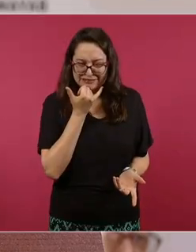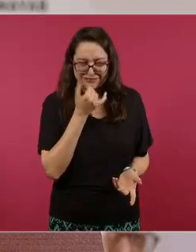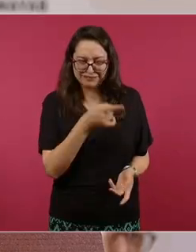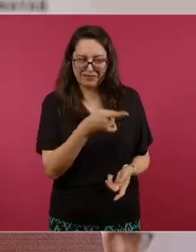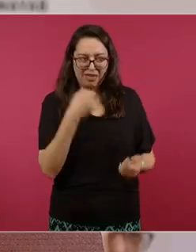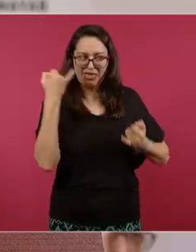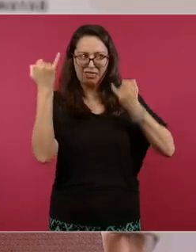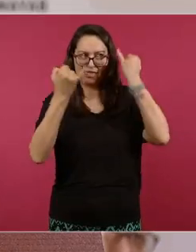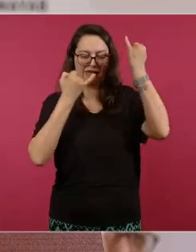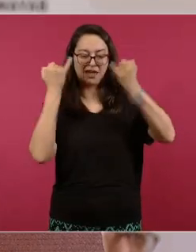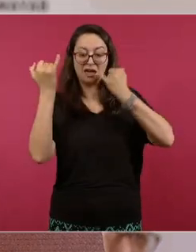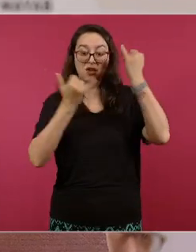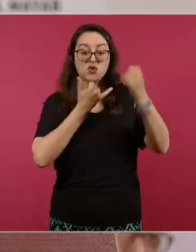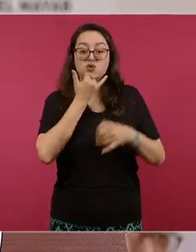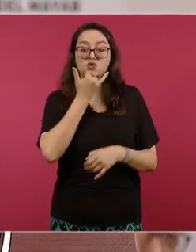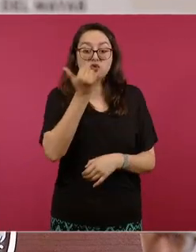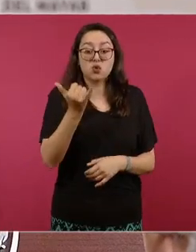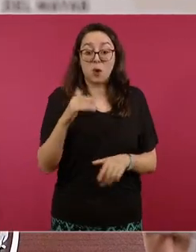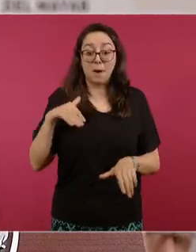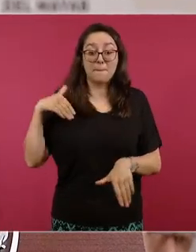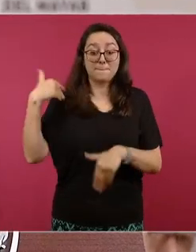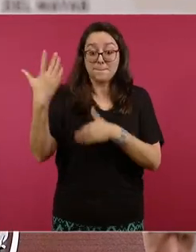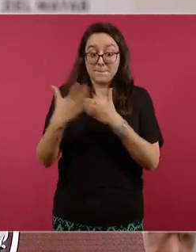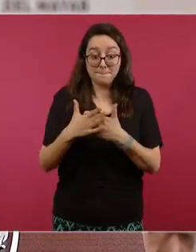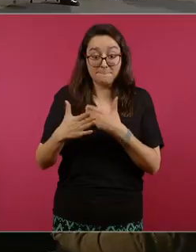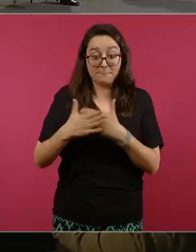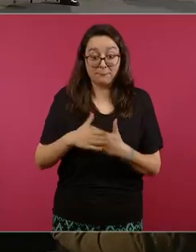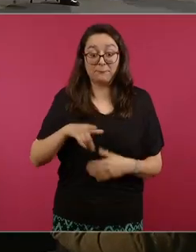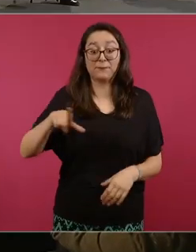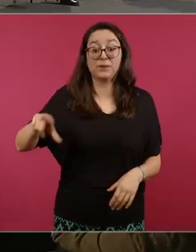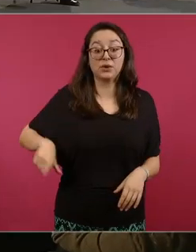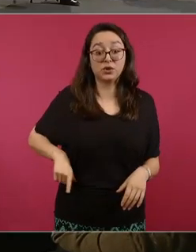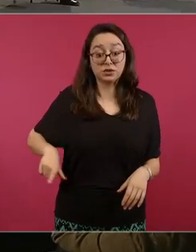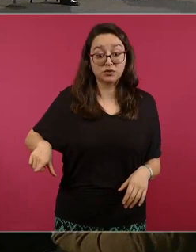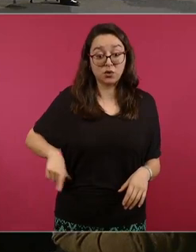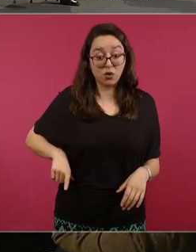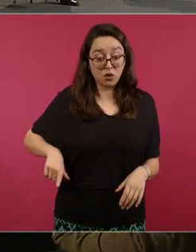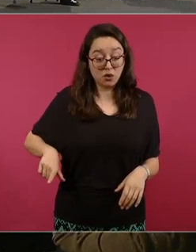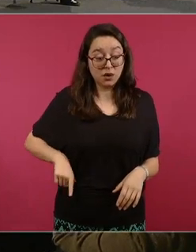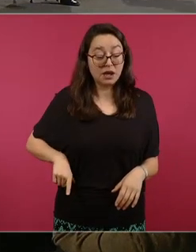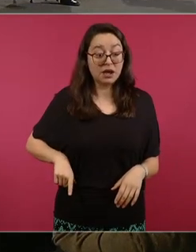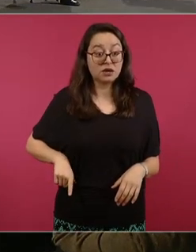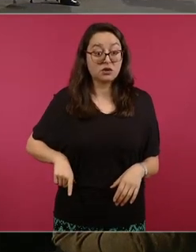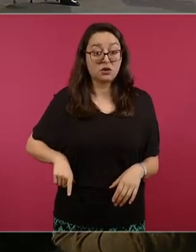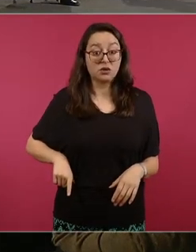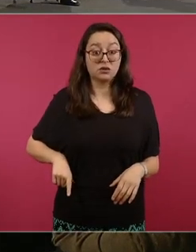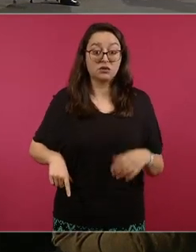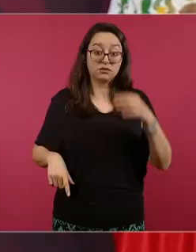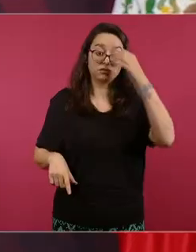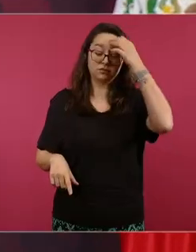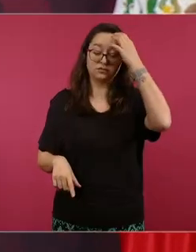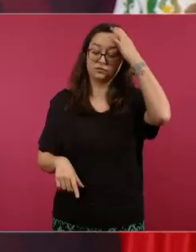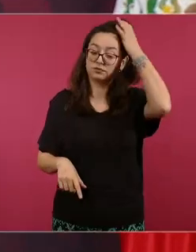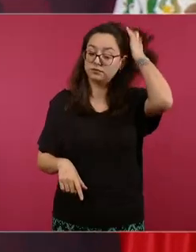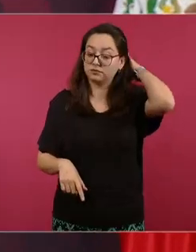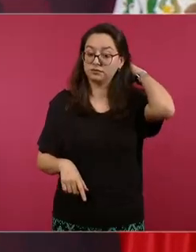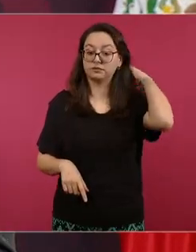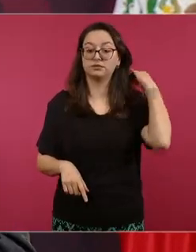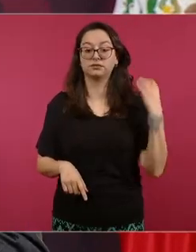van a entrar vamos a a como dicen los abogados